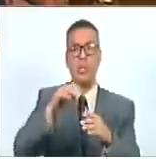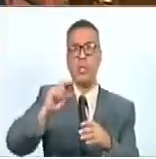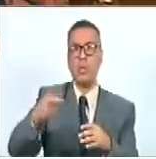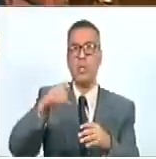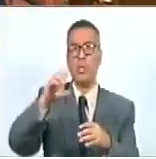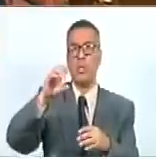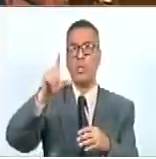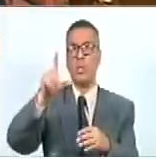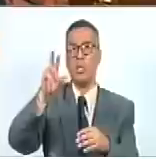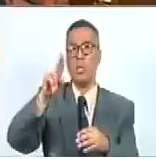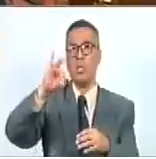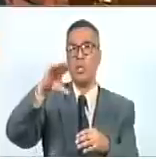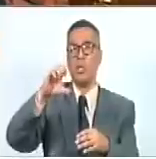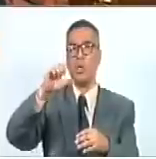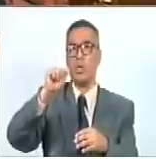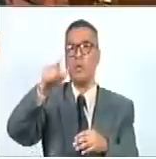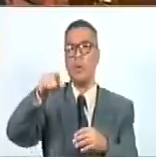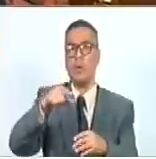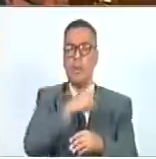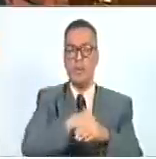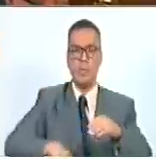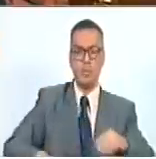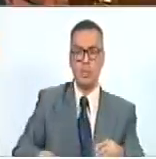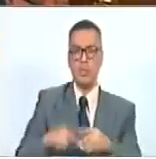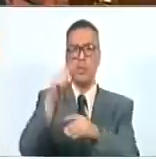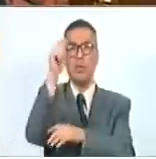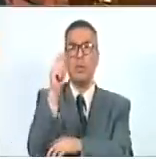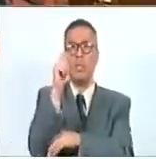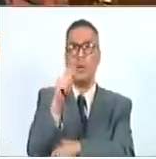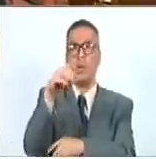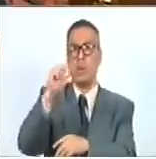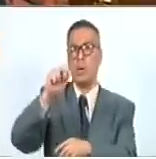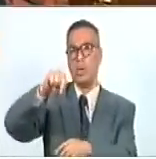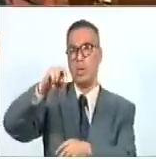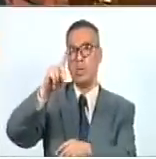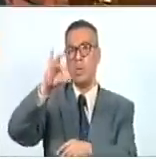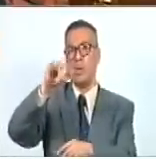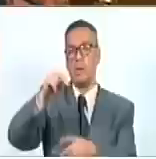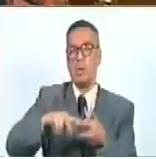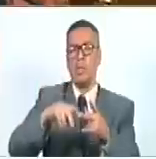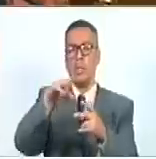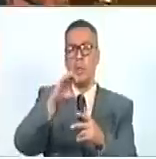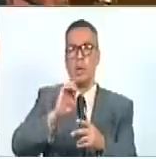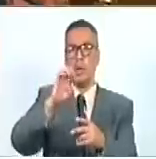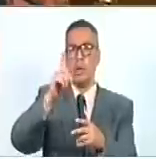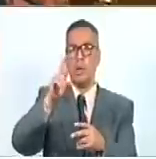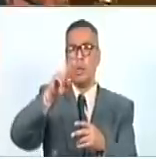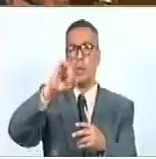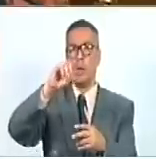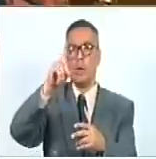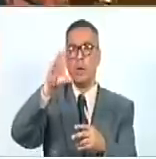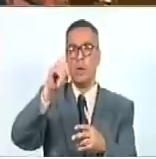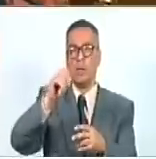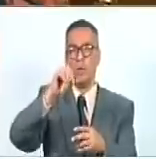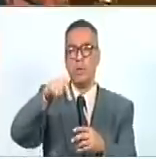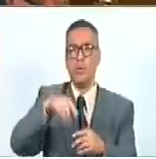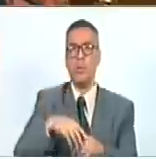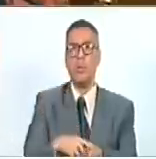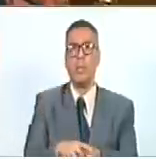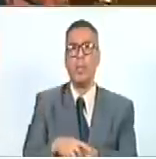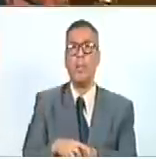Flores Schneider, presidenta del Parlamento Andino, y el ciudadano Eduardo Chilinga